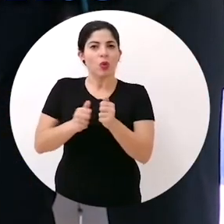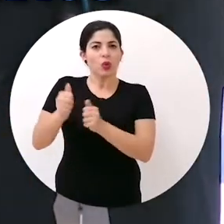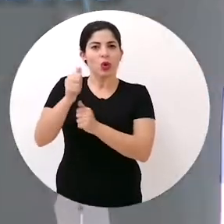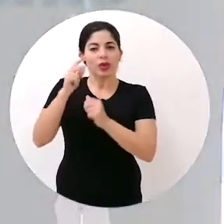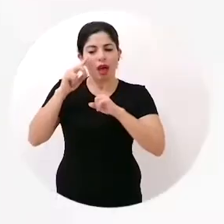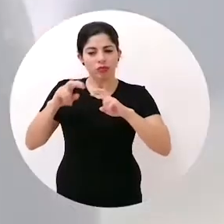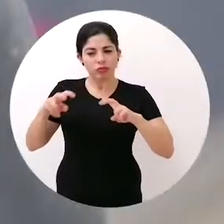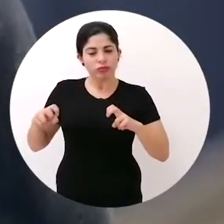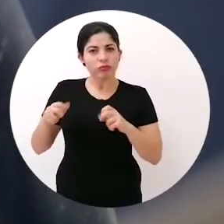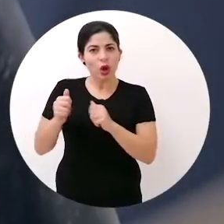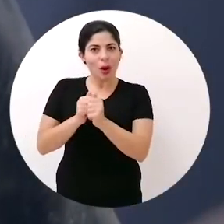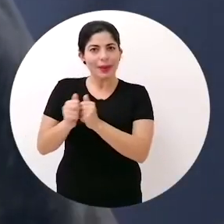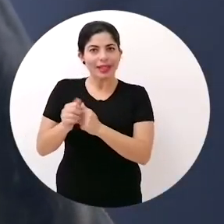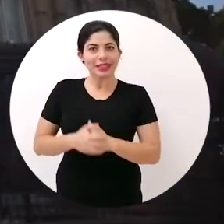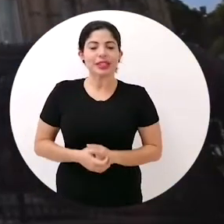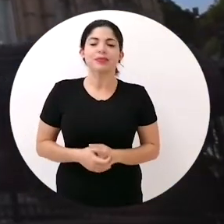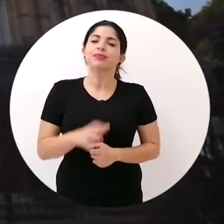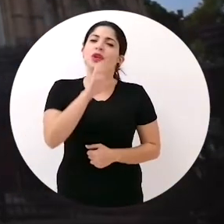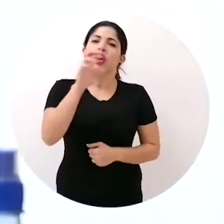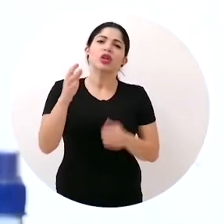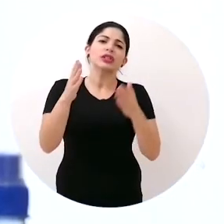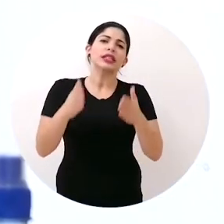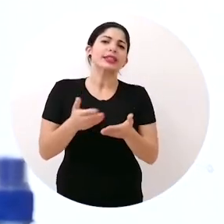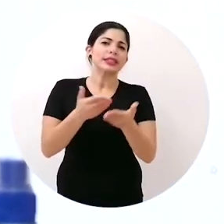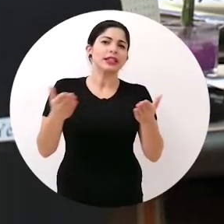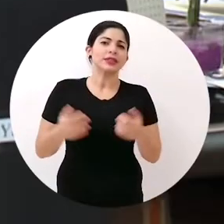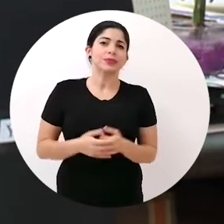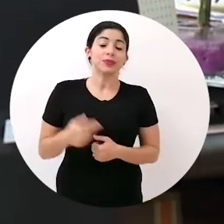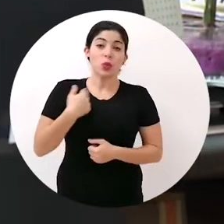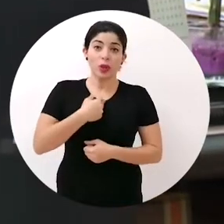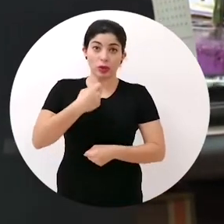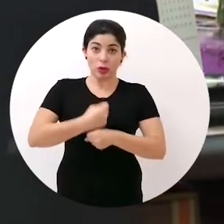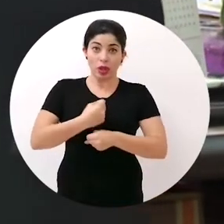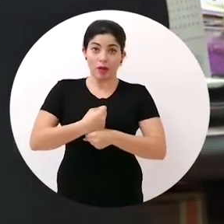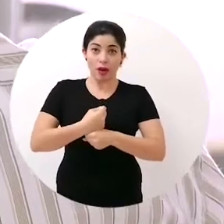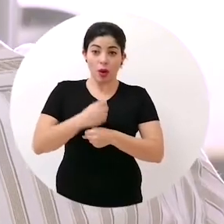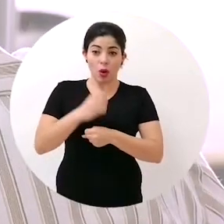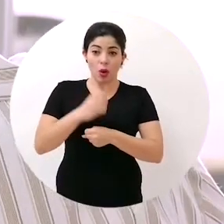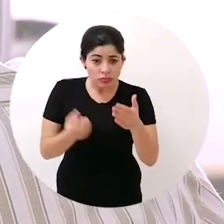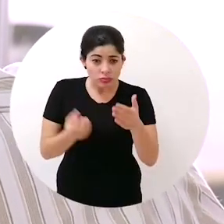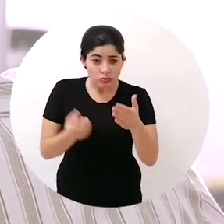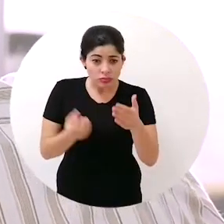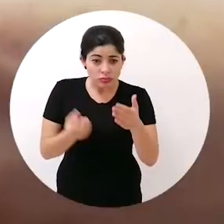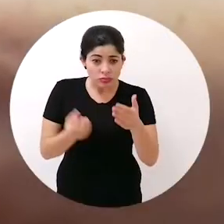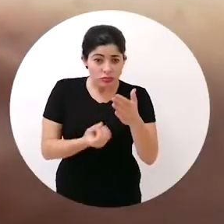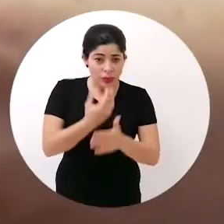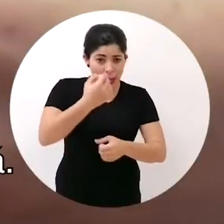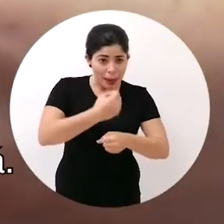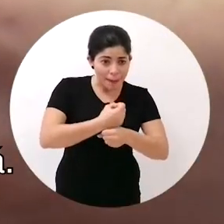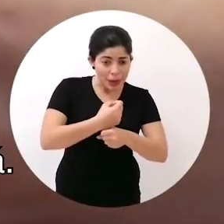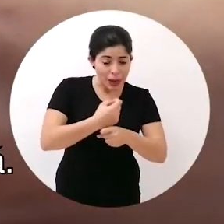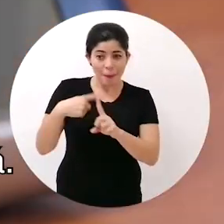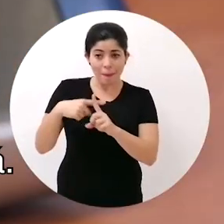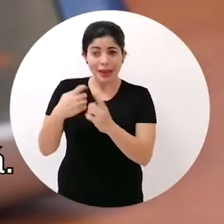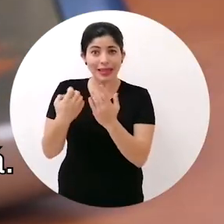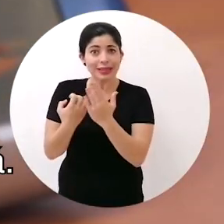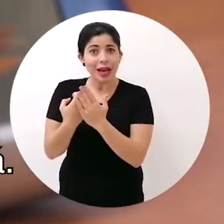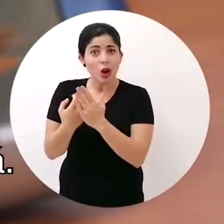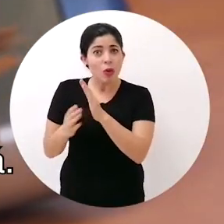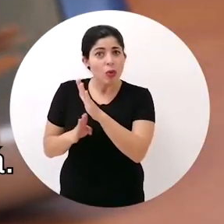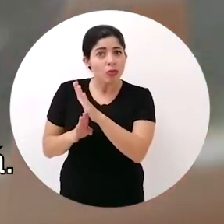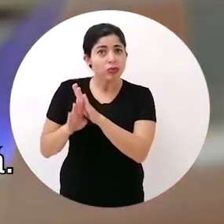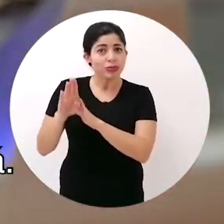Competencia. Costarricenses, nuestro trabajo para incentivar la creación de empleos y el crecimiento